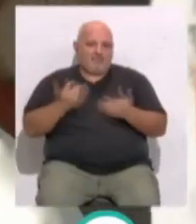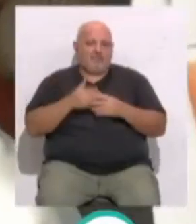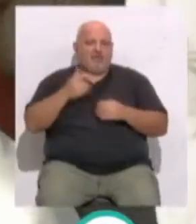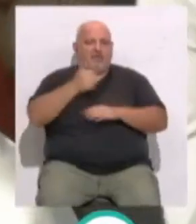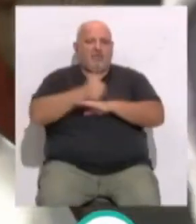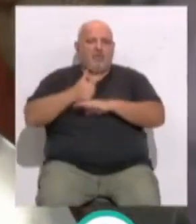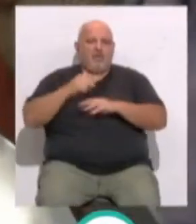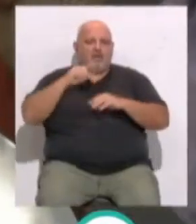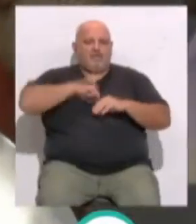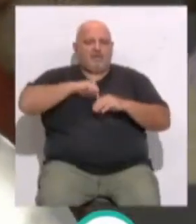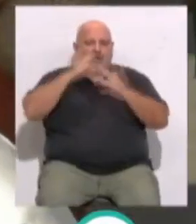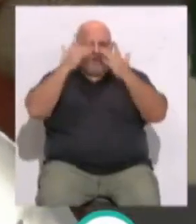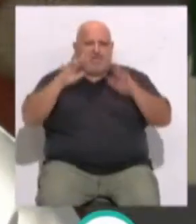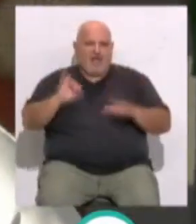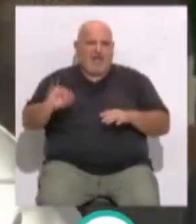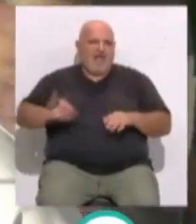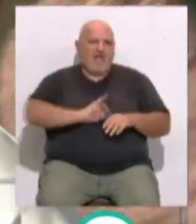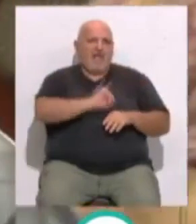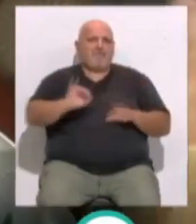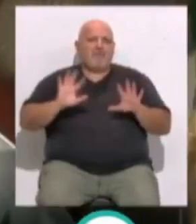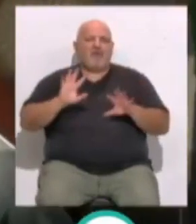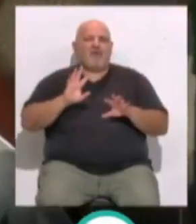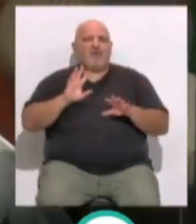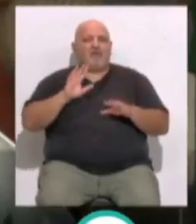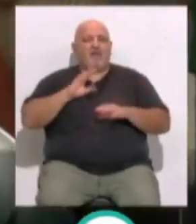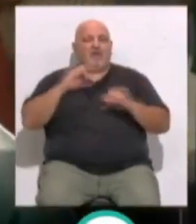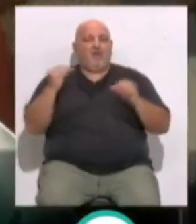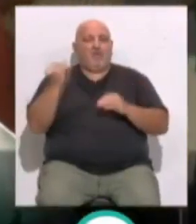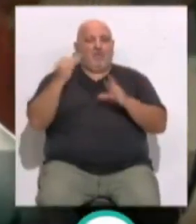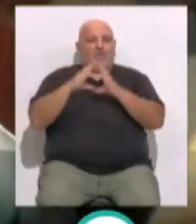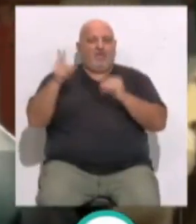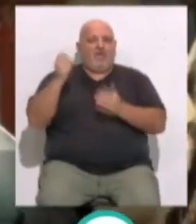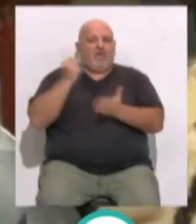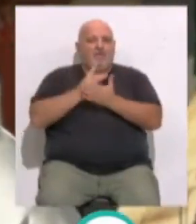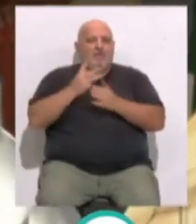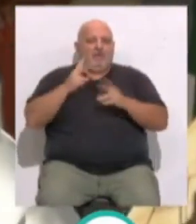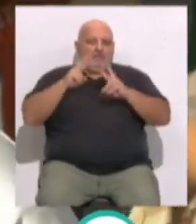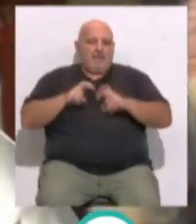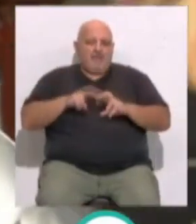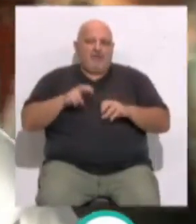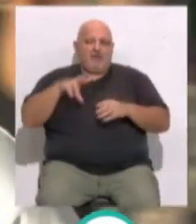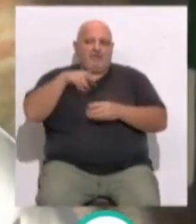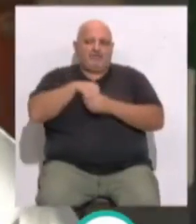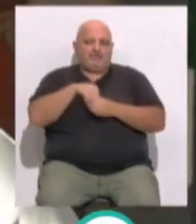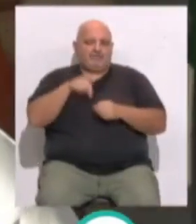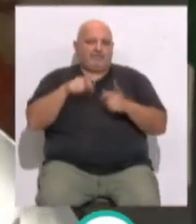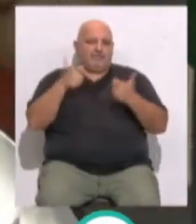está muy concienciada, pero tenemos que recordar que desde la Junta de Andalucía se apuesta por la investigación en esta